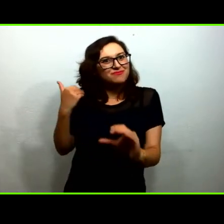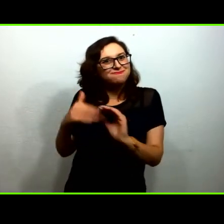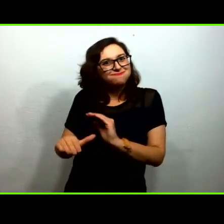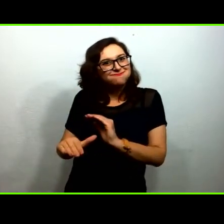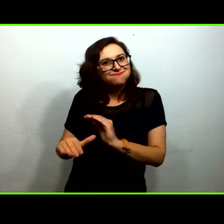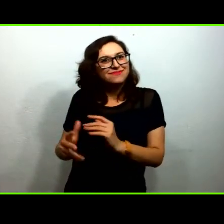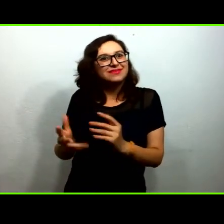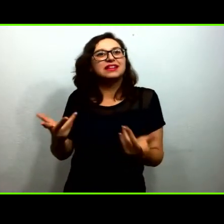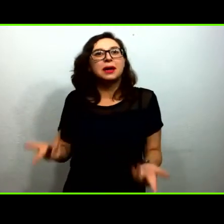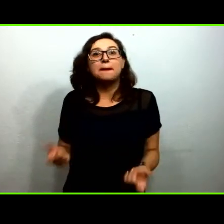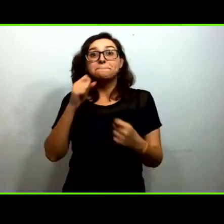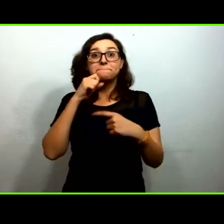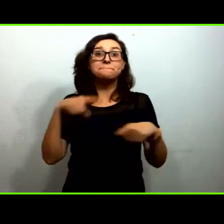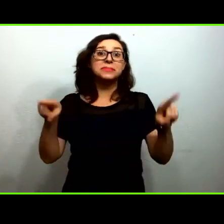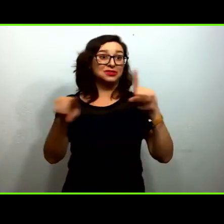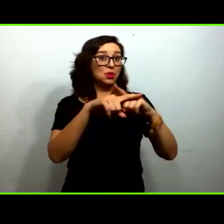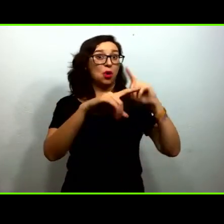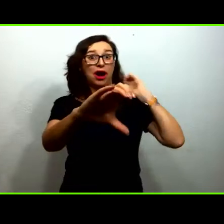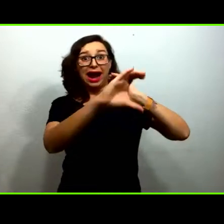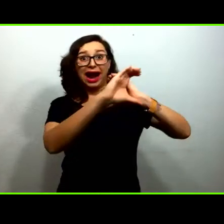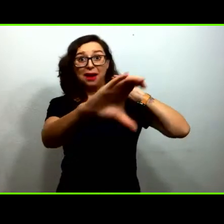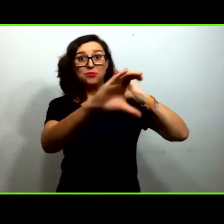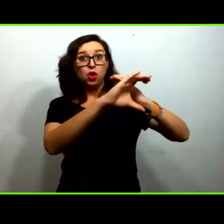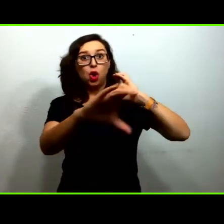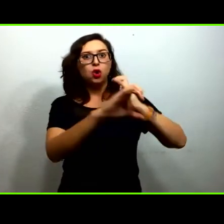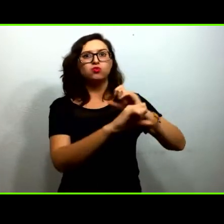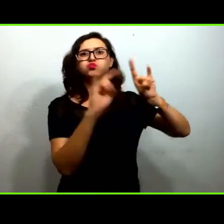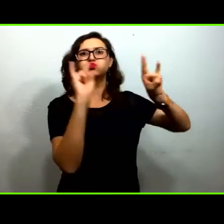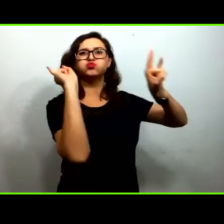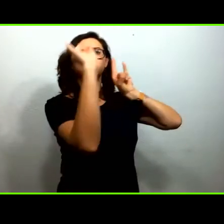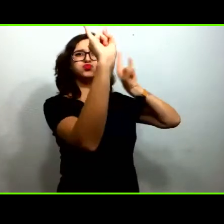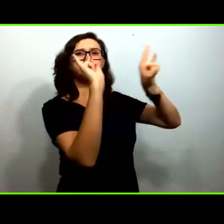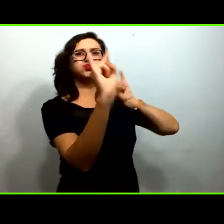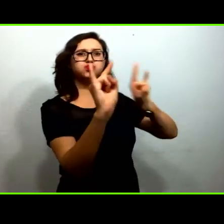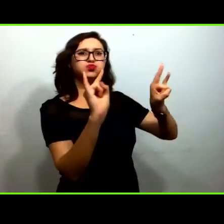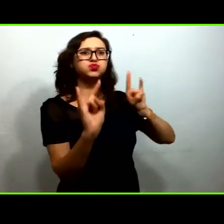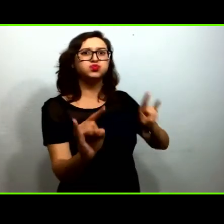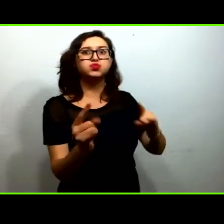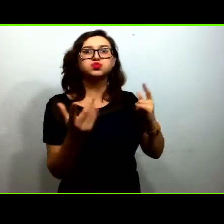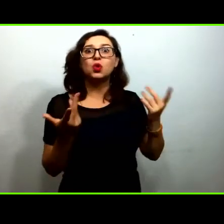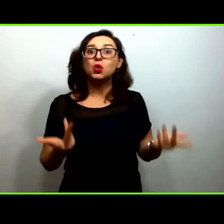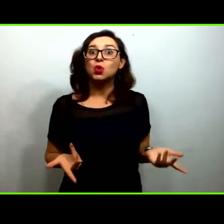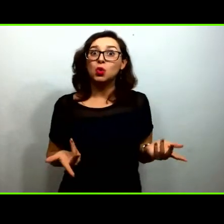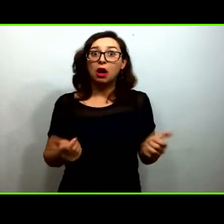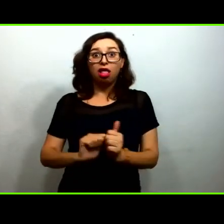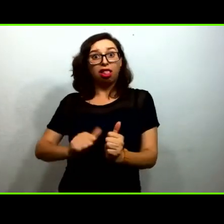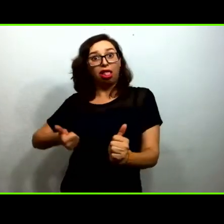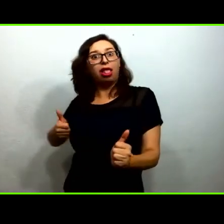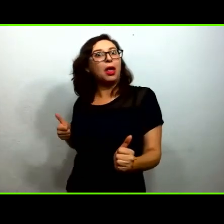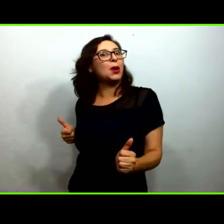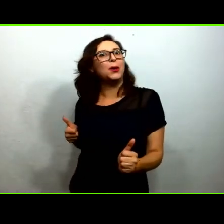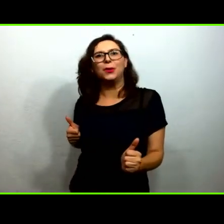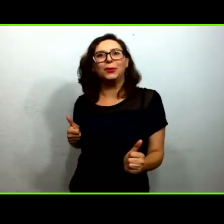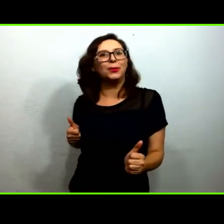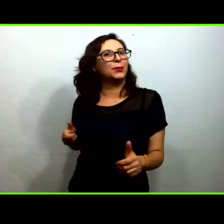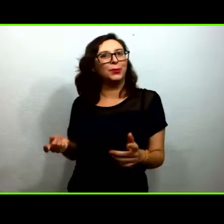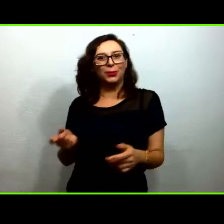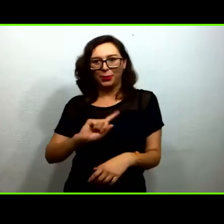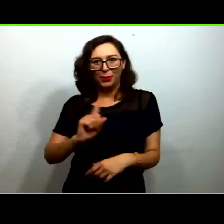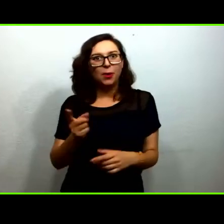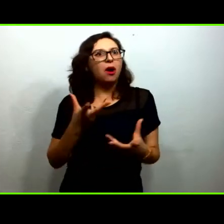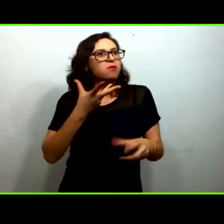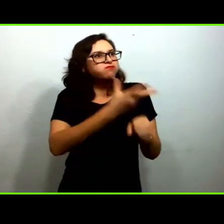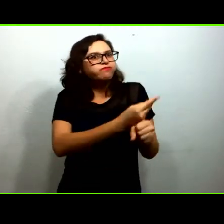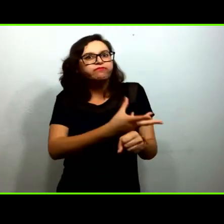camiones que viajan de la capital a la sierra no es un atraso sino una adaptación al